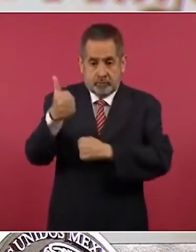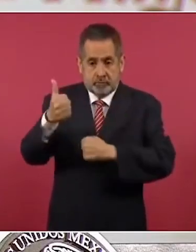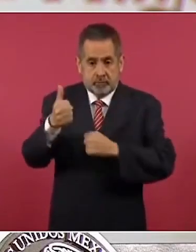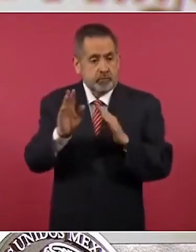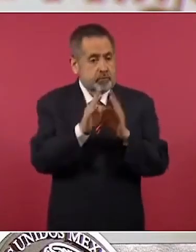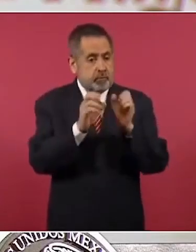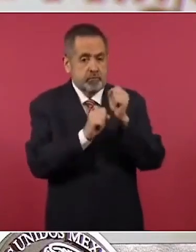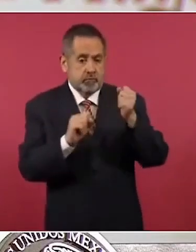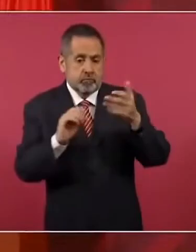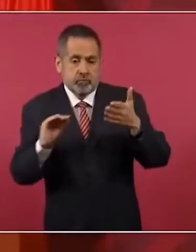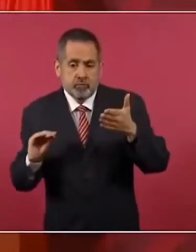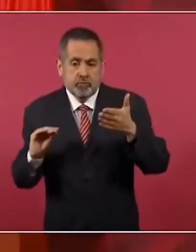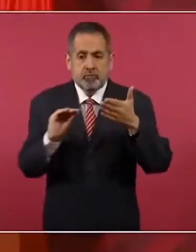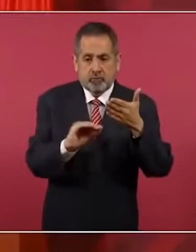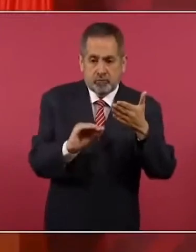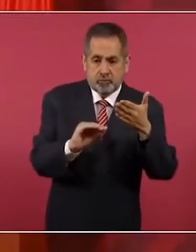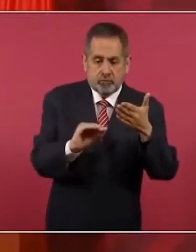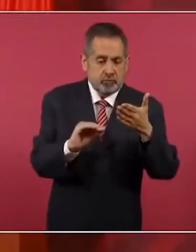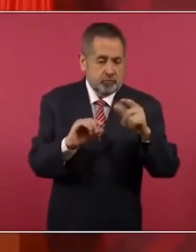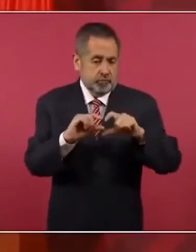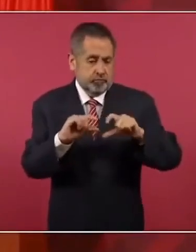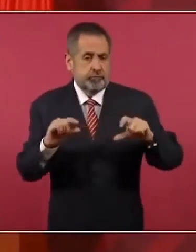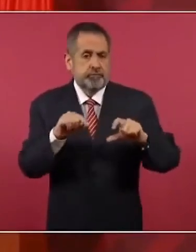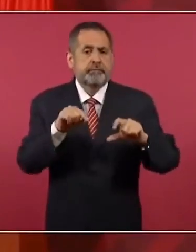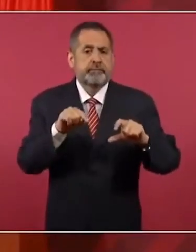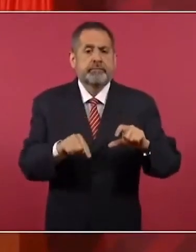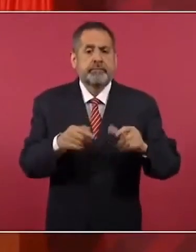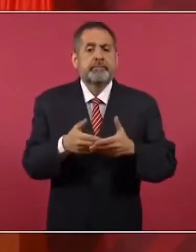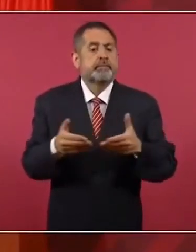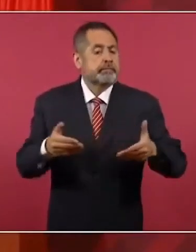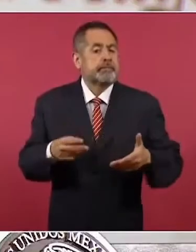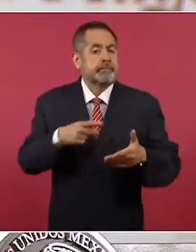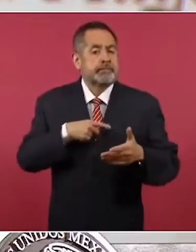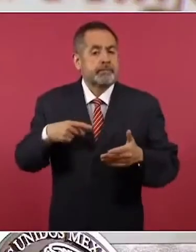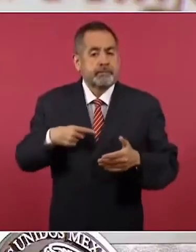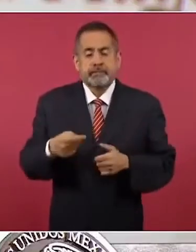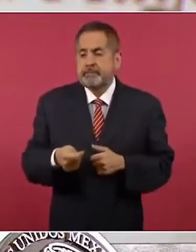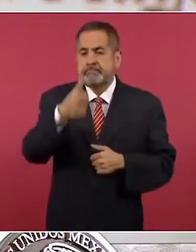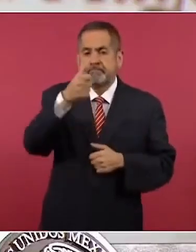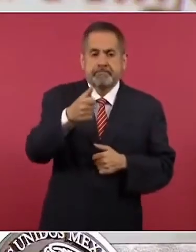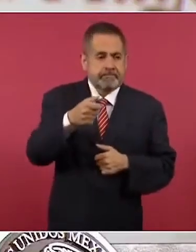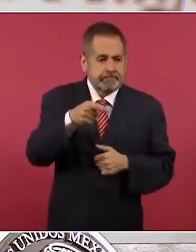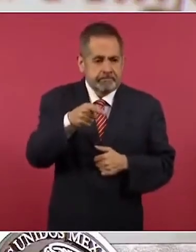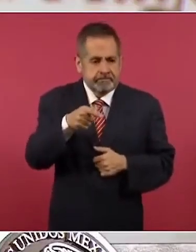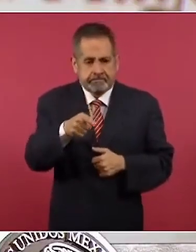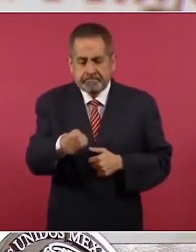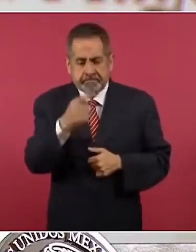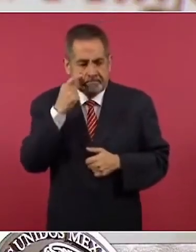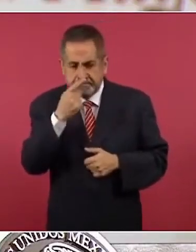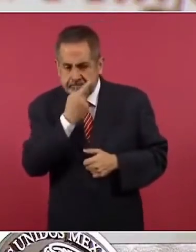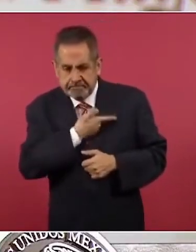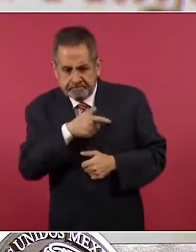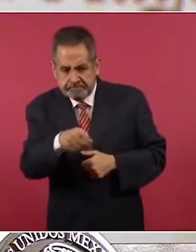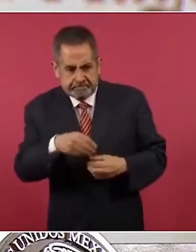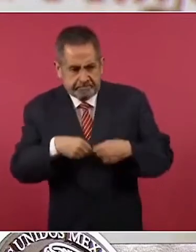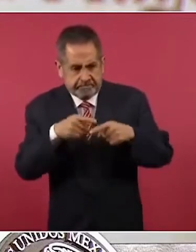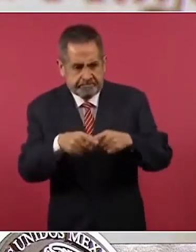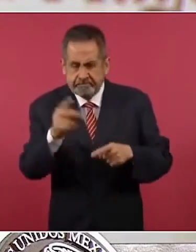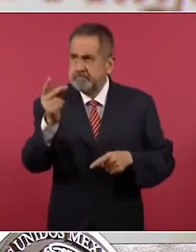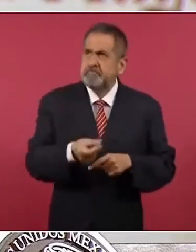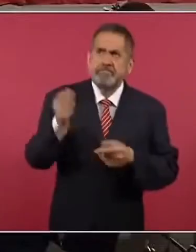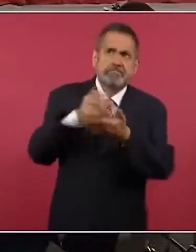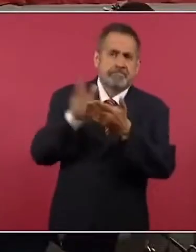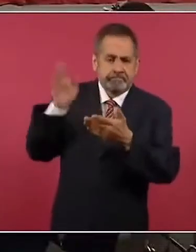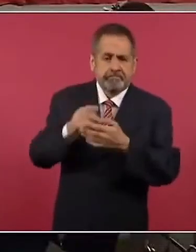se le adicionó un párrafo por el cual ahora tiene que haber una audiencia previa. Entonces, lo que se hacía en el pasado